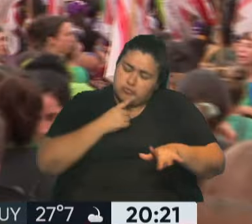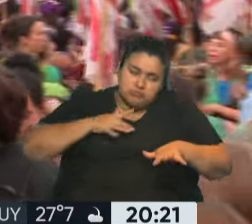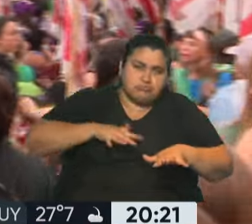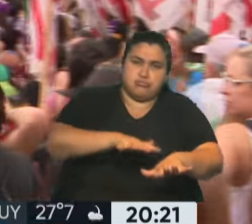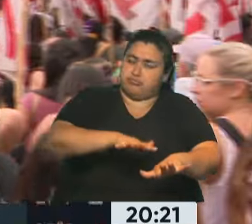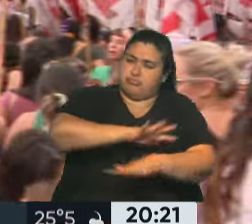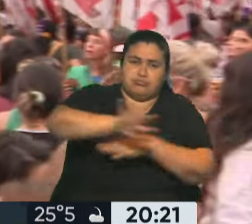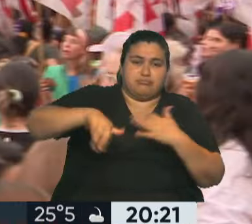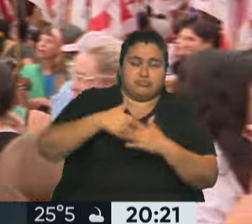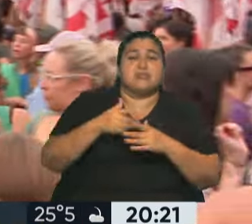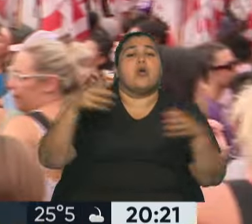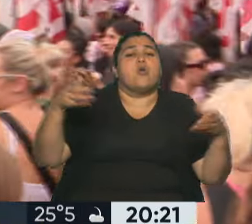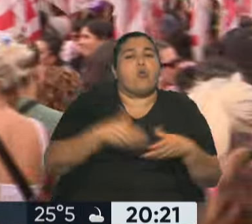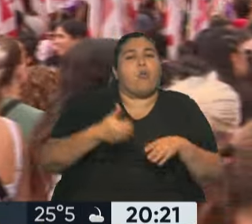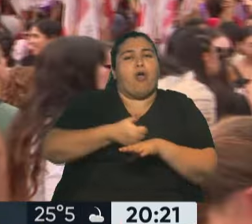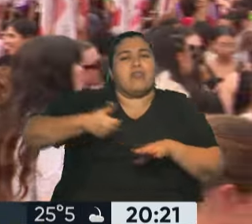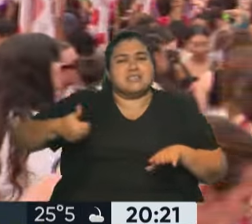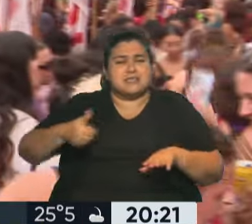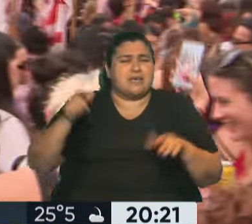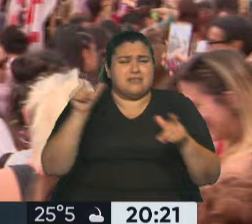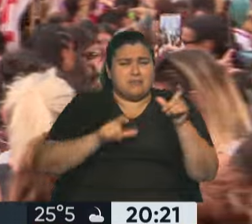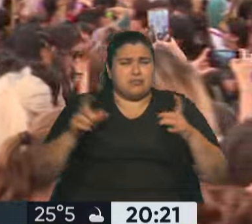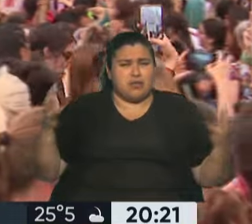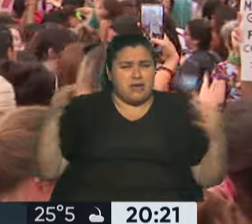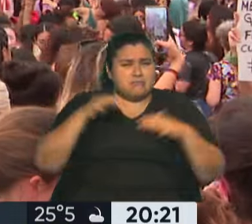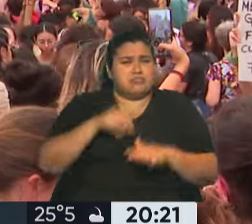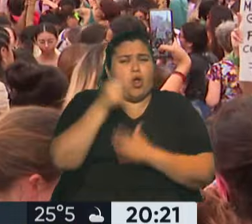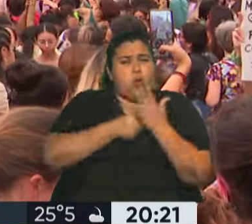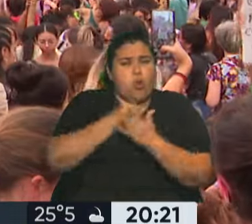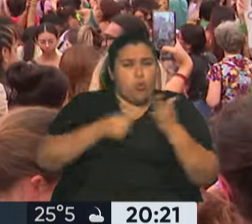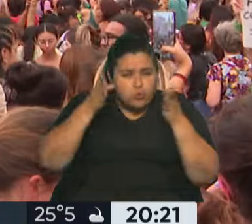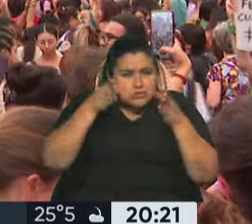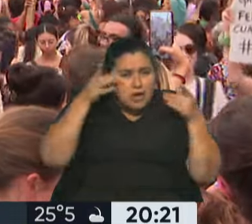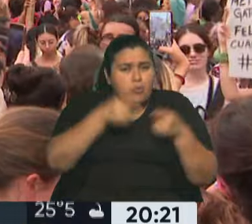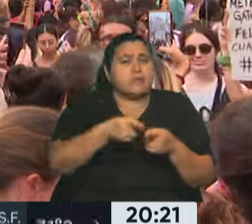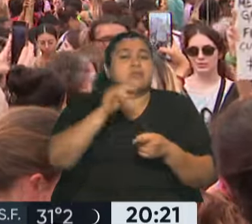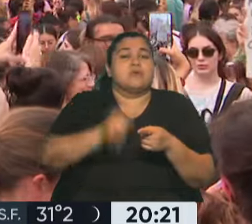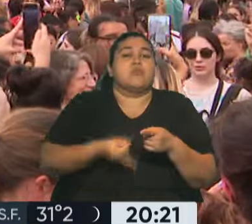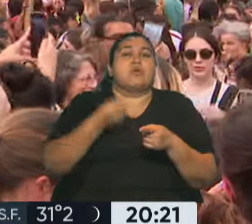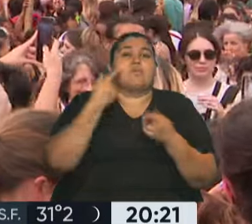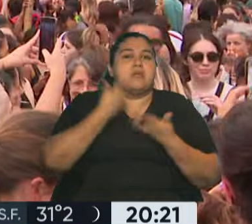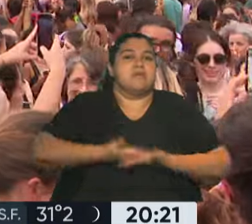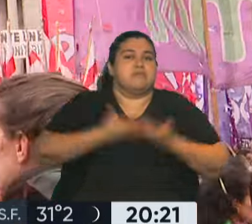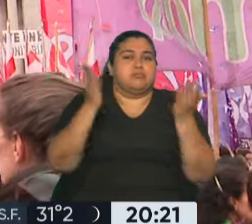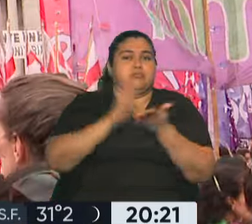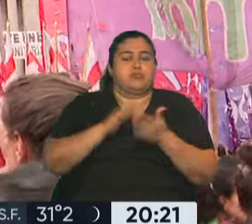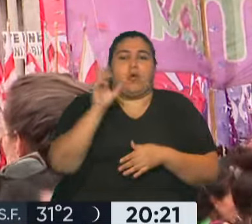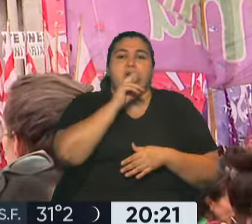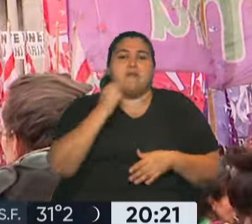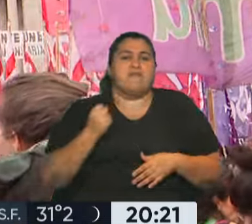Miles de mujeres y disidencias reivindicaron la lucha de las trabajadoras y destacaron la naturaleza internacionalista del feminismo.